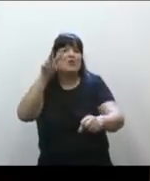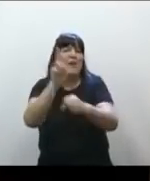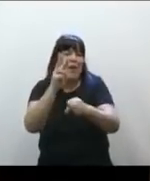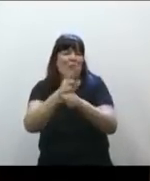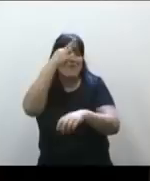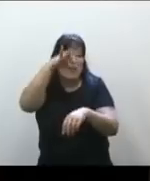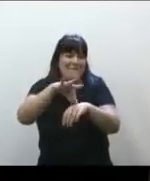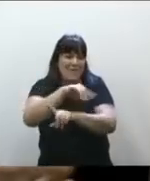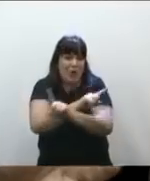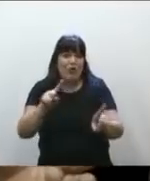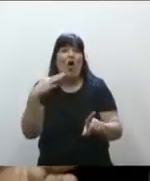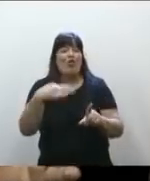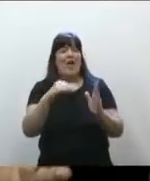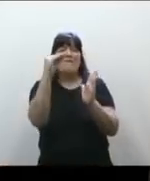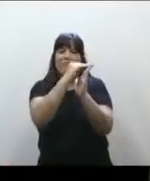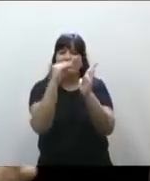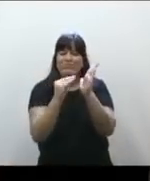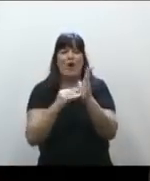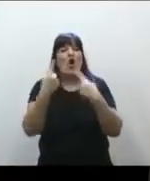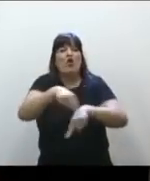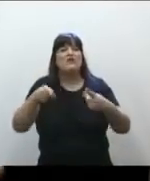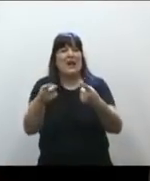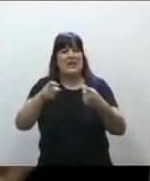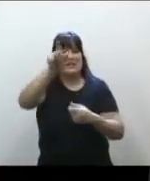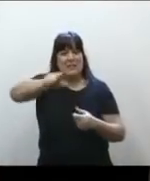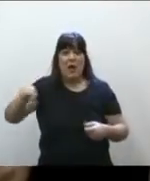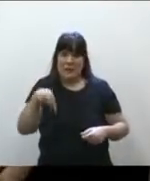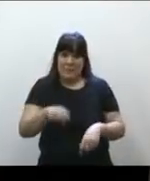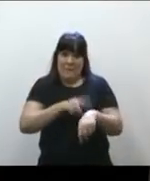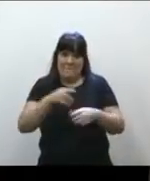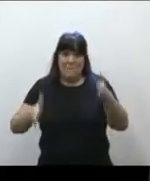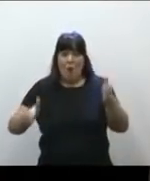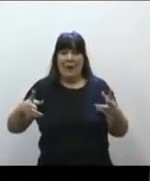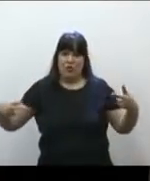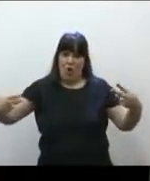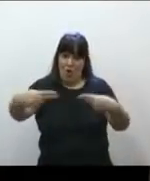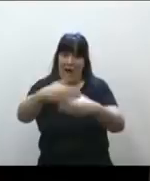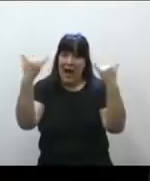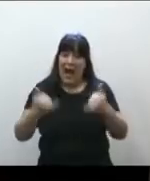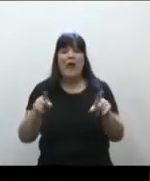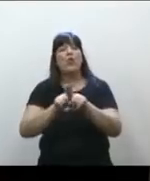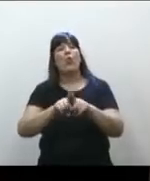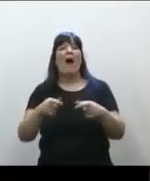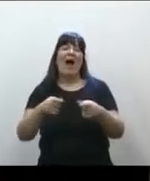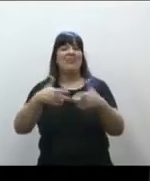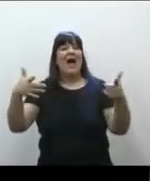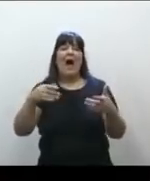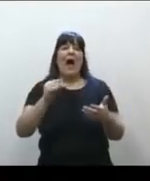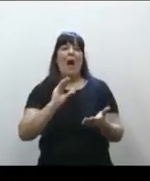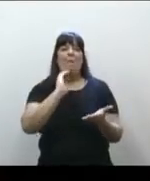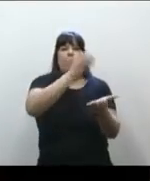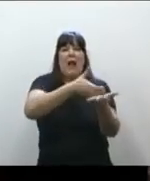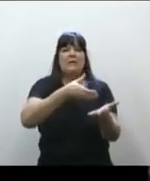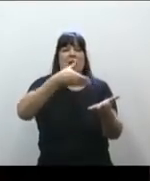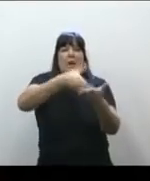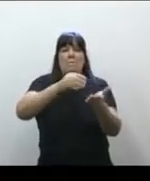necesarios, porque también estamos en un momento de ajuste, no estamos en un tiempo donde se están ampliando partidas presupuestarias